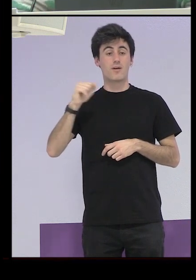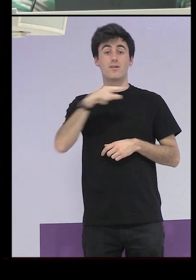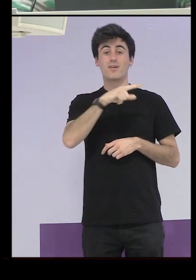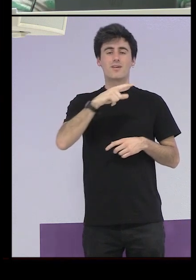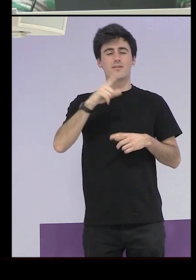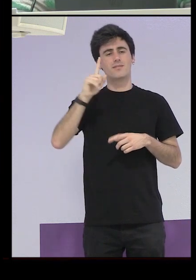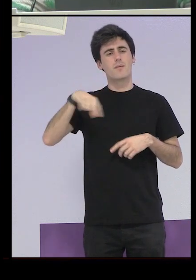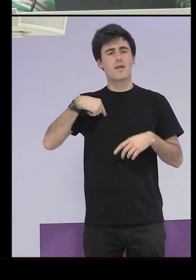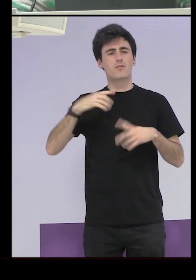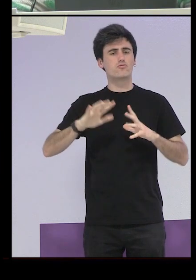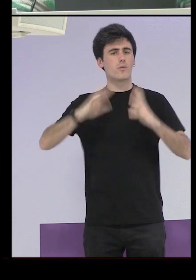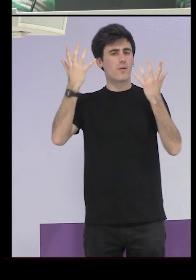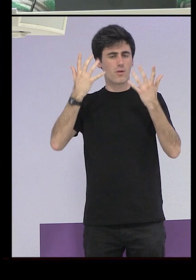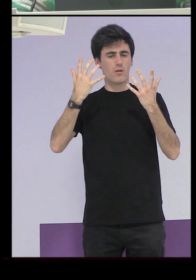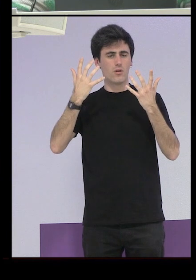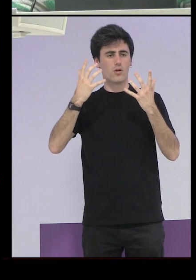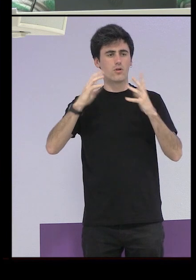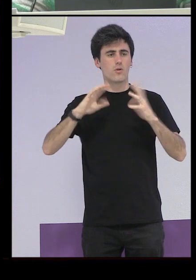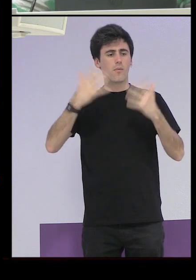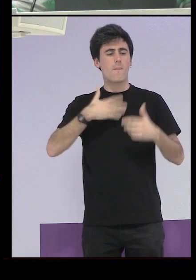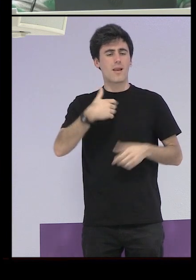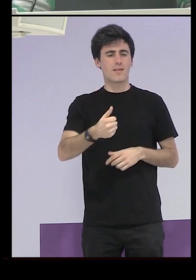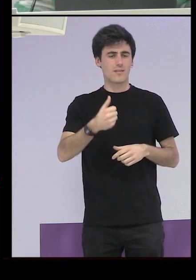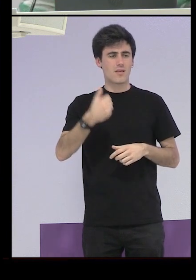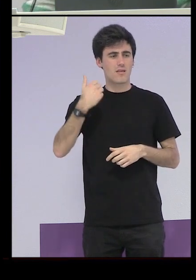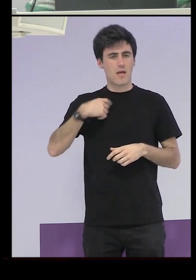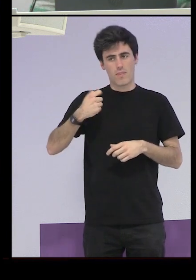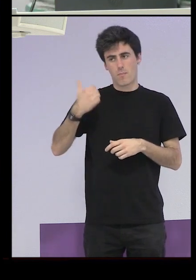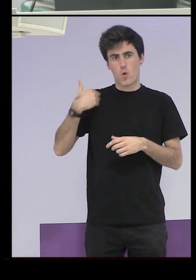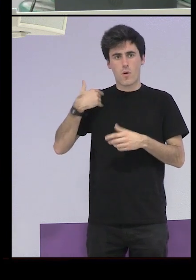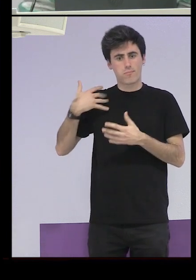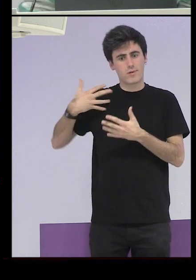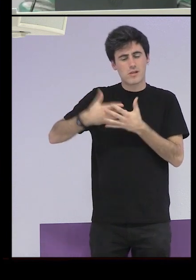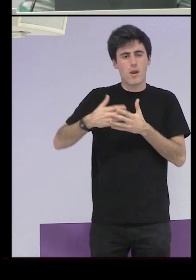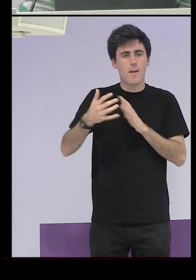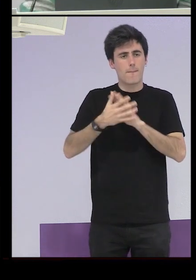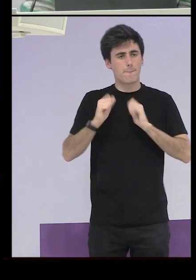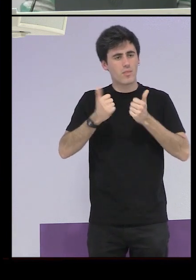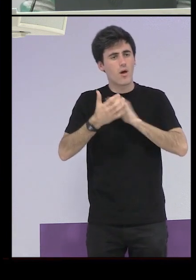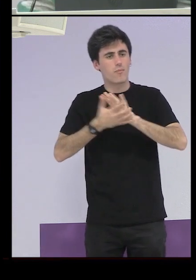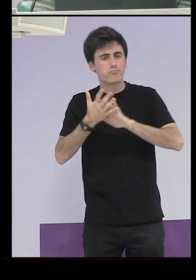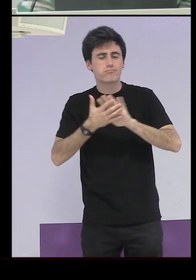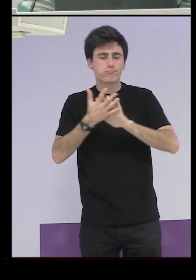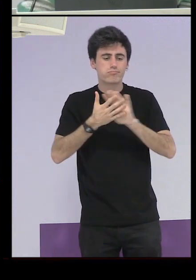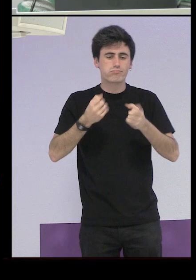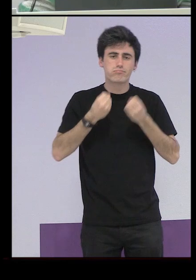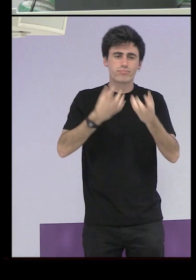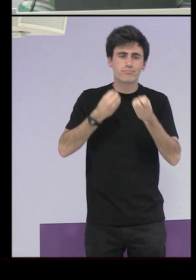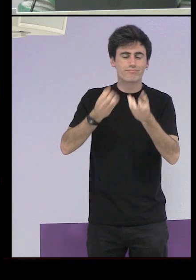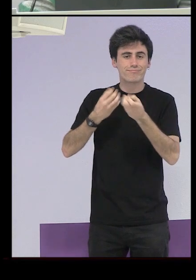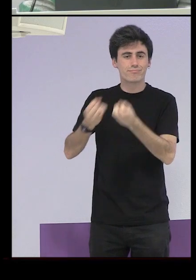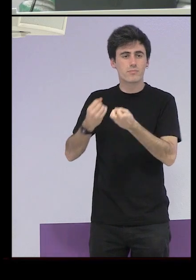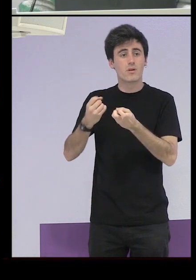las supervivientes valientes que últimamente está hablando de esto desde hace poquito pero bueno lo está haciendo ha sido la